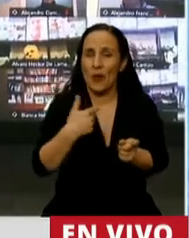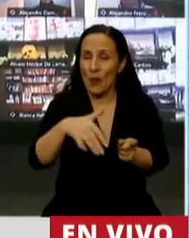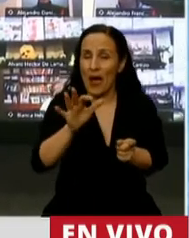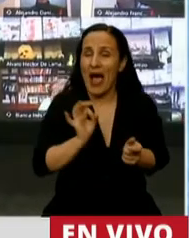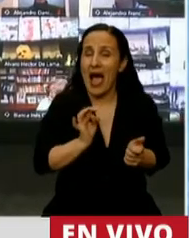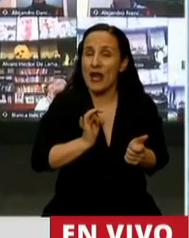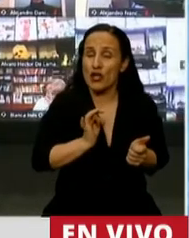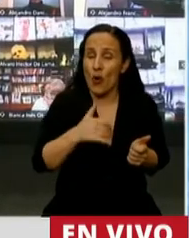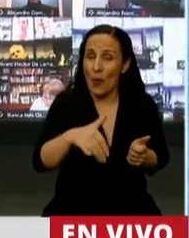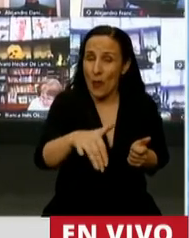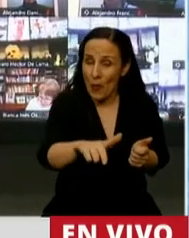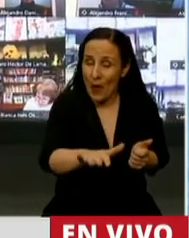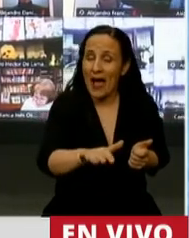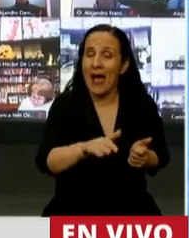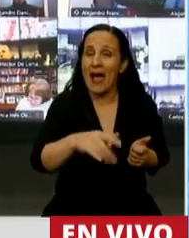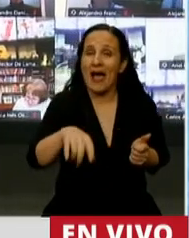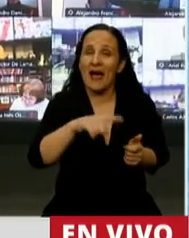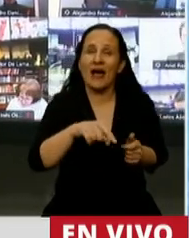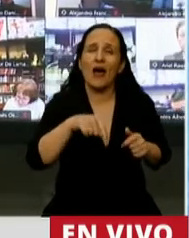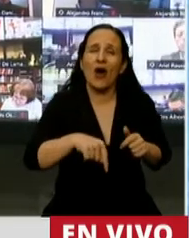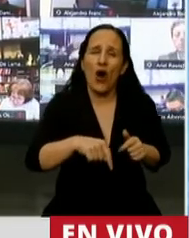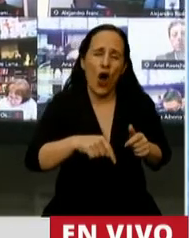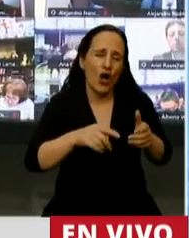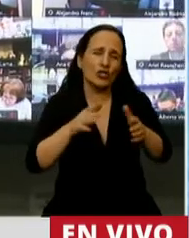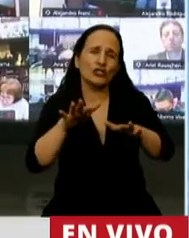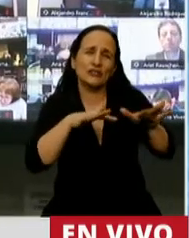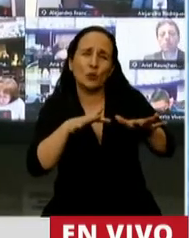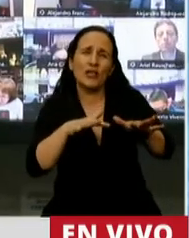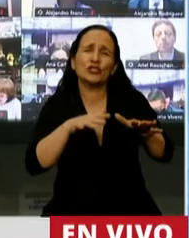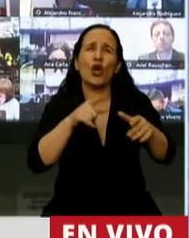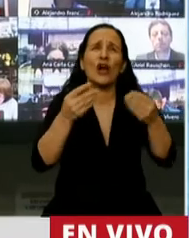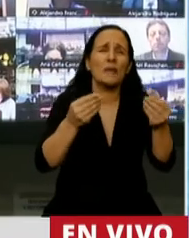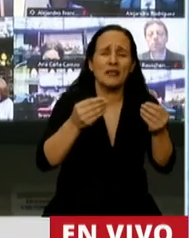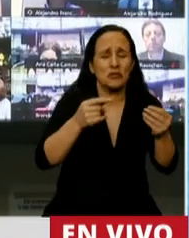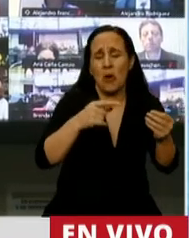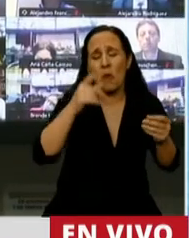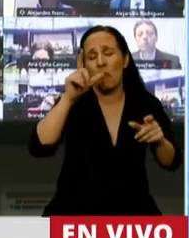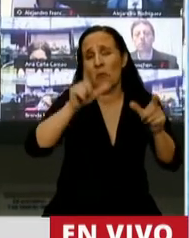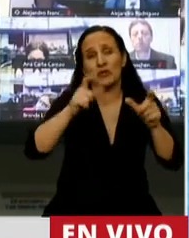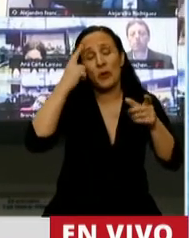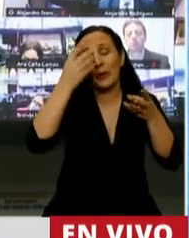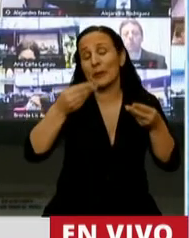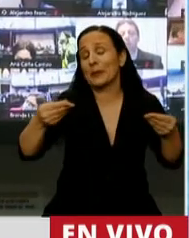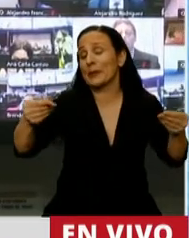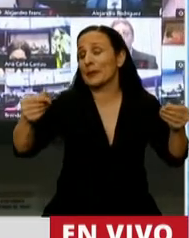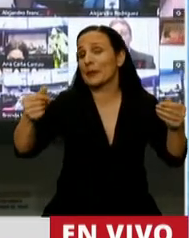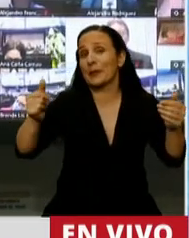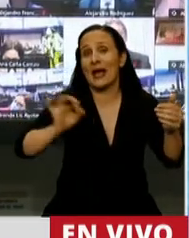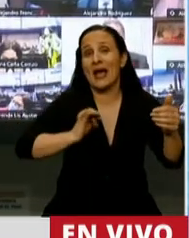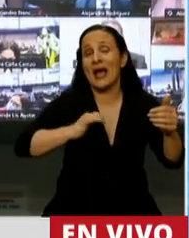años, cuando ya nadie recuerde esta malograda experiencia neoliberal que pasó. Seguramente dentro de unos años, cuando